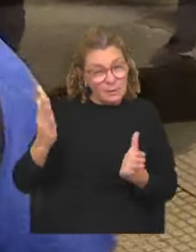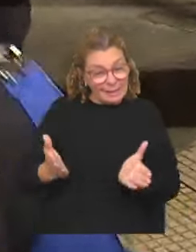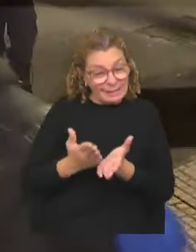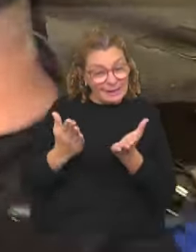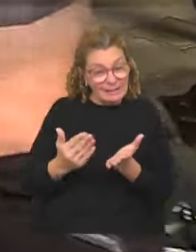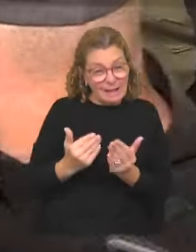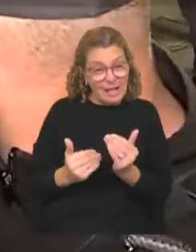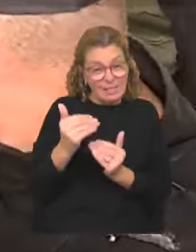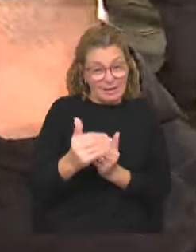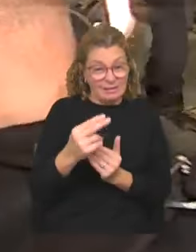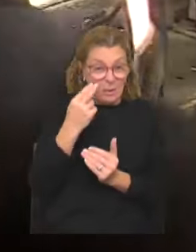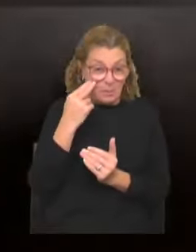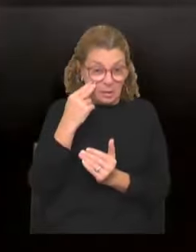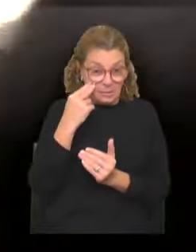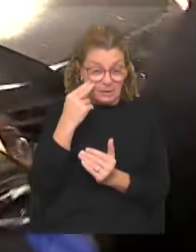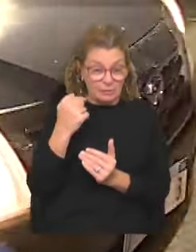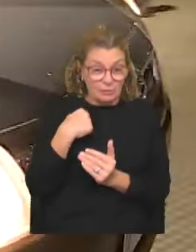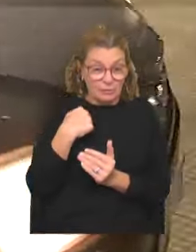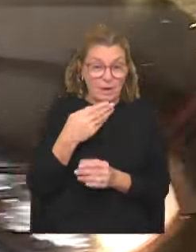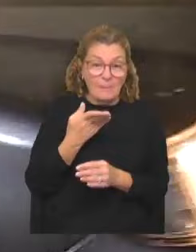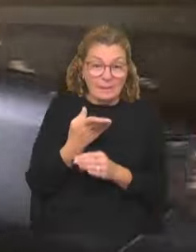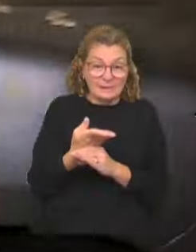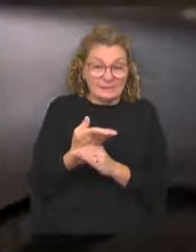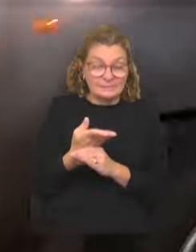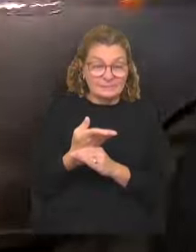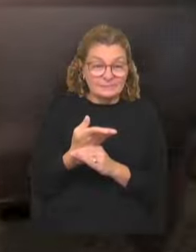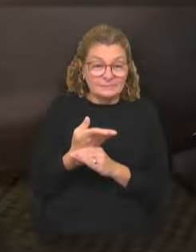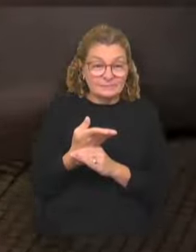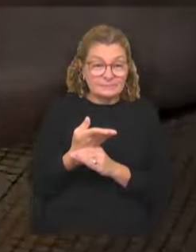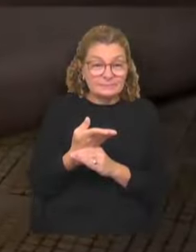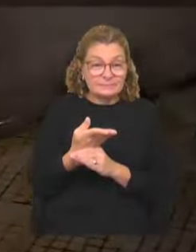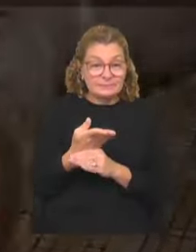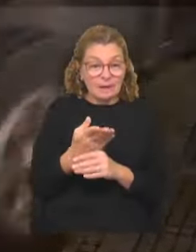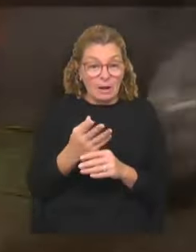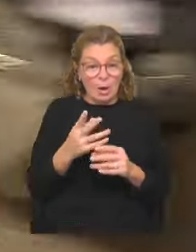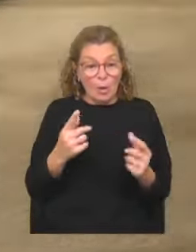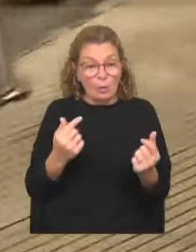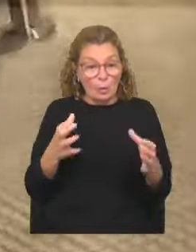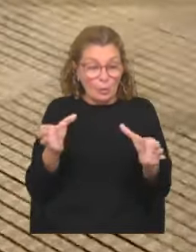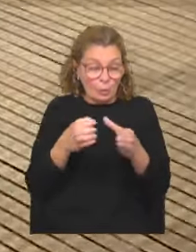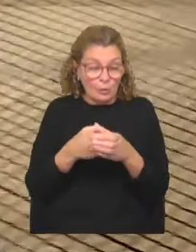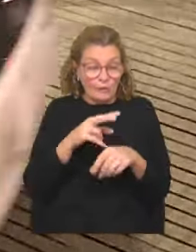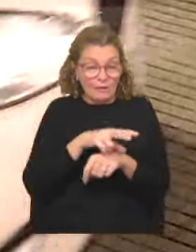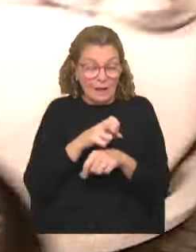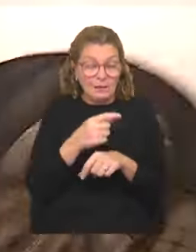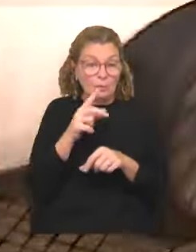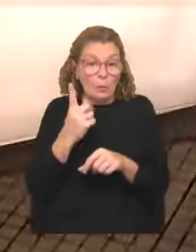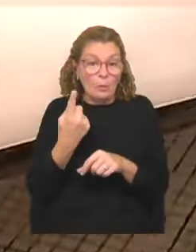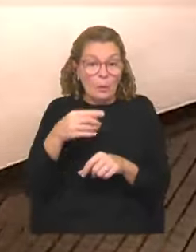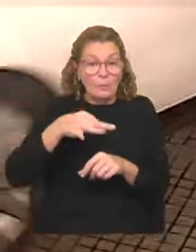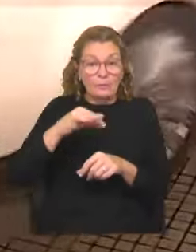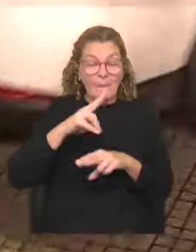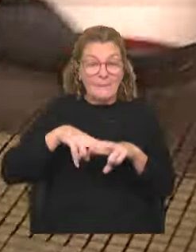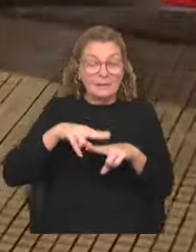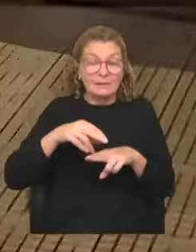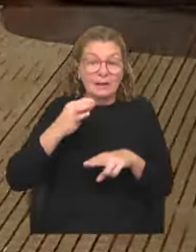problemas. Yo en este caso voy a pedir una audiencia con la fiscal, donde tenga la oportunidad, el martes